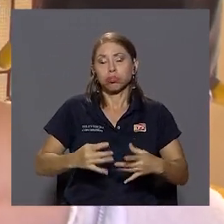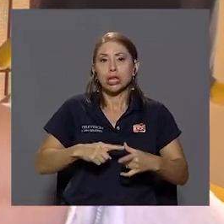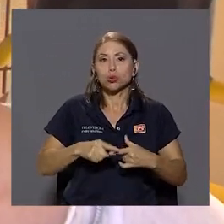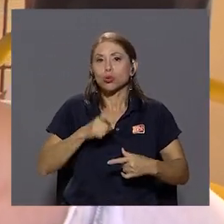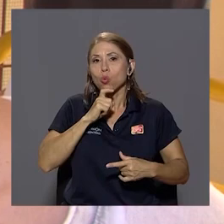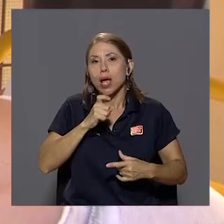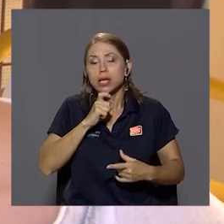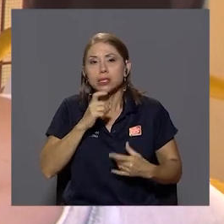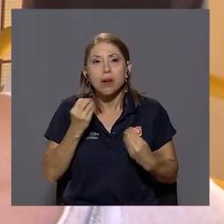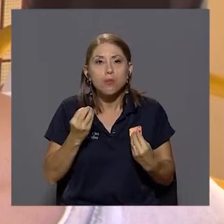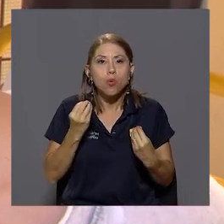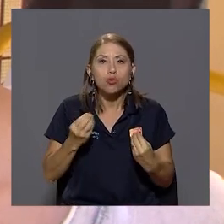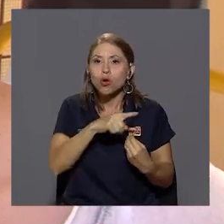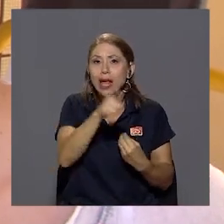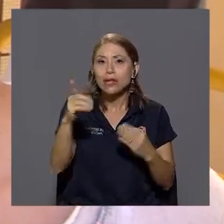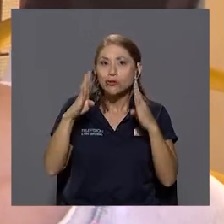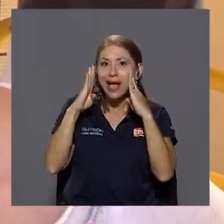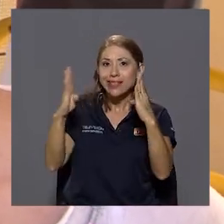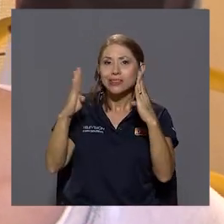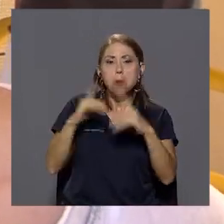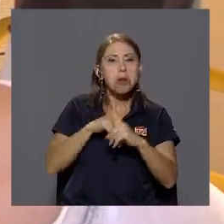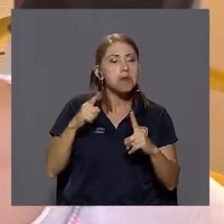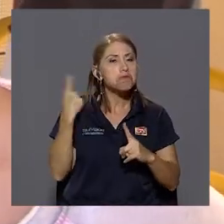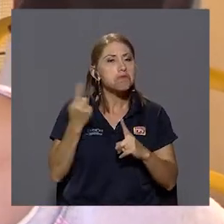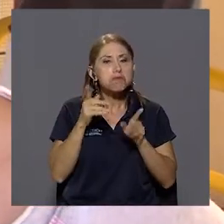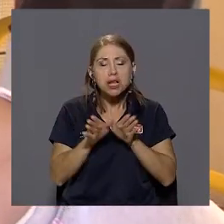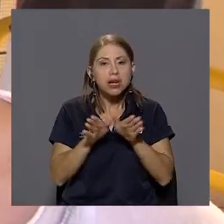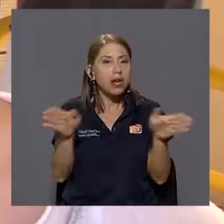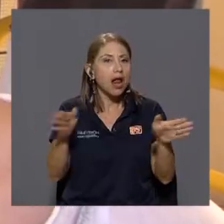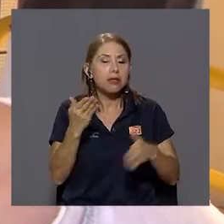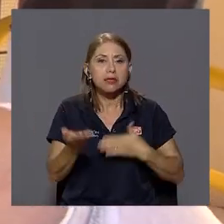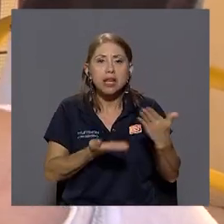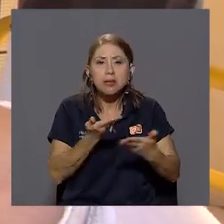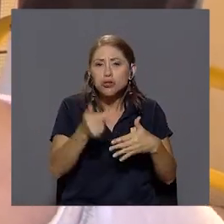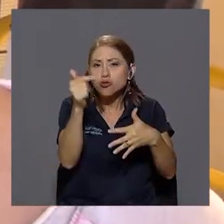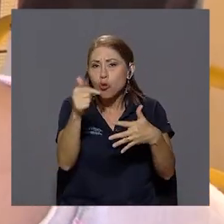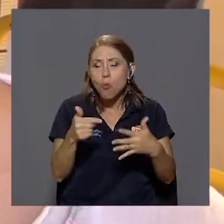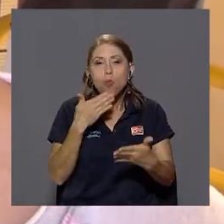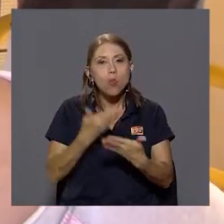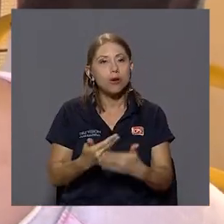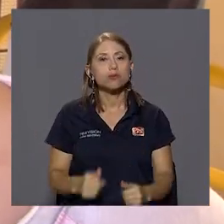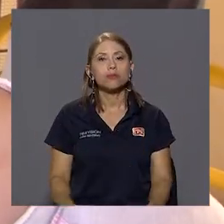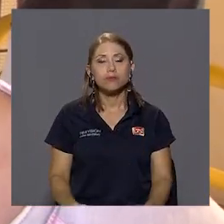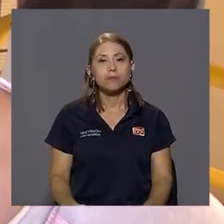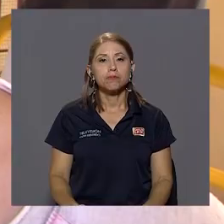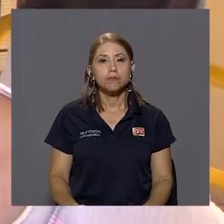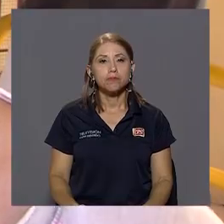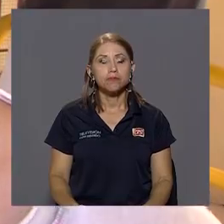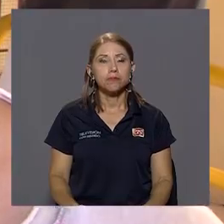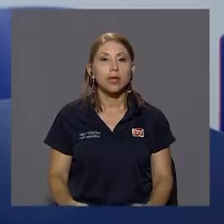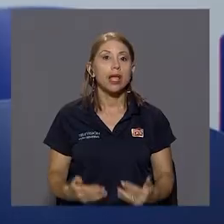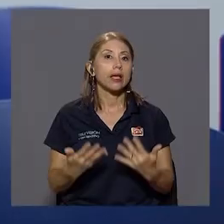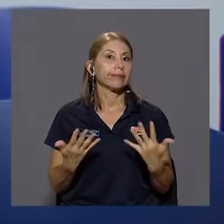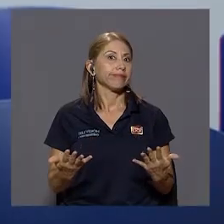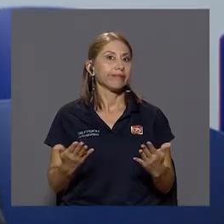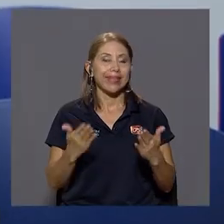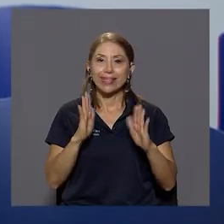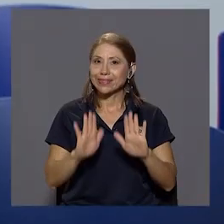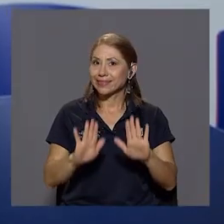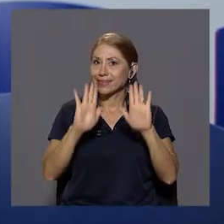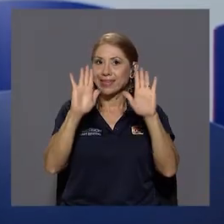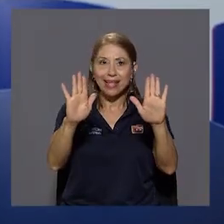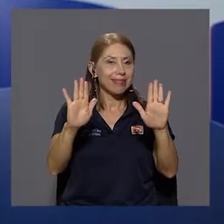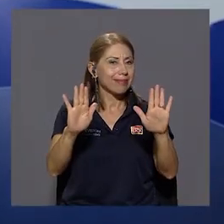entonces cuesta mucho también como que le presten un poco de atención pero en general o sea los servicios son muy buenos la atención es